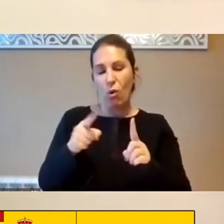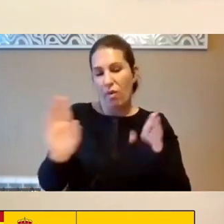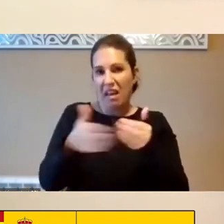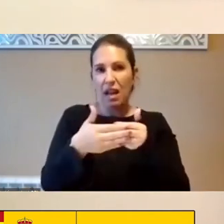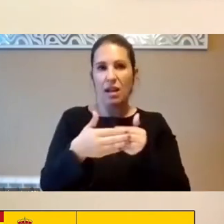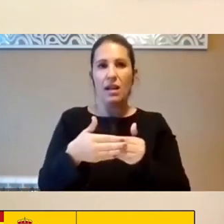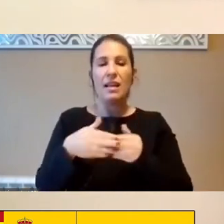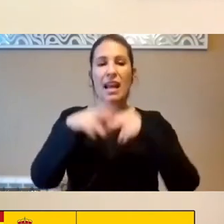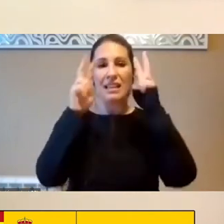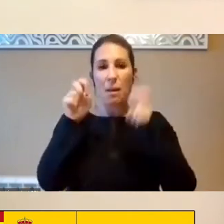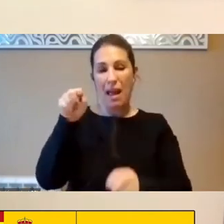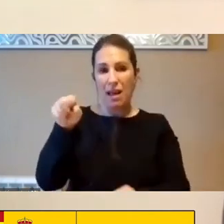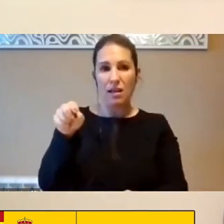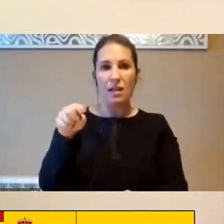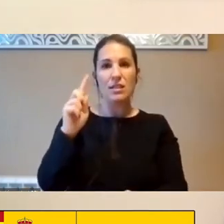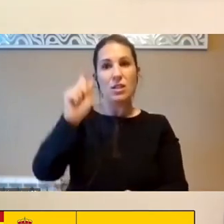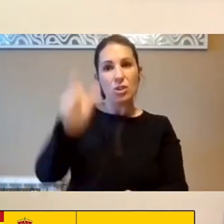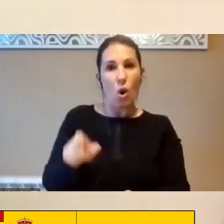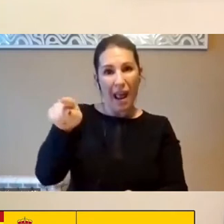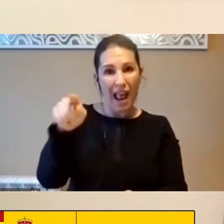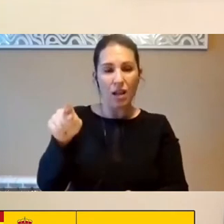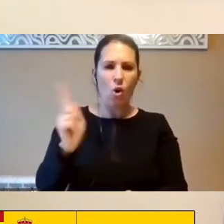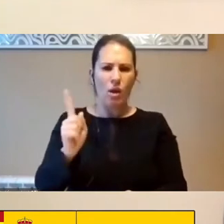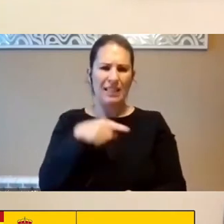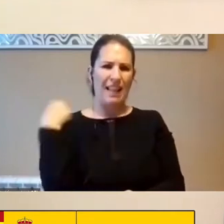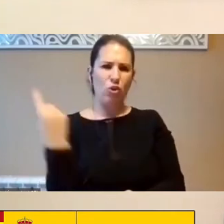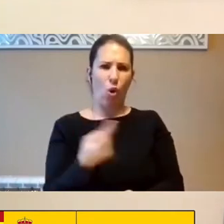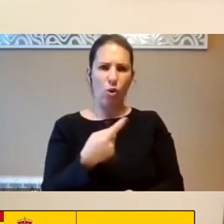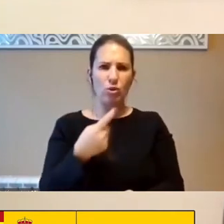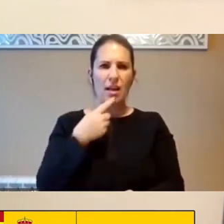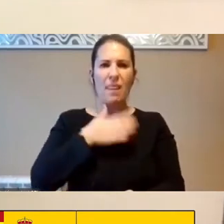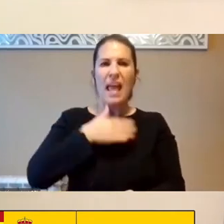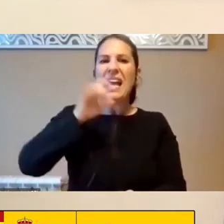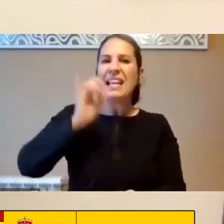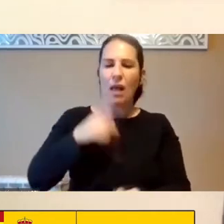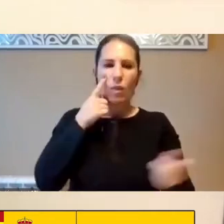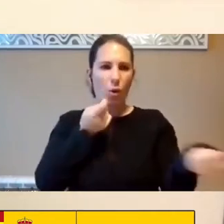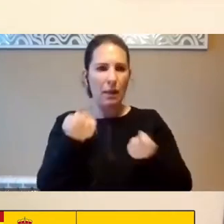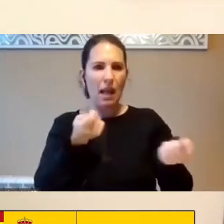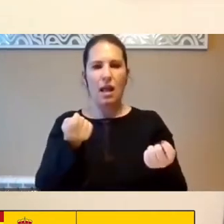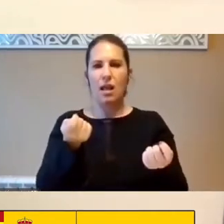Caso De Assange No Sobre Él Sobre Todos Nosotros Y Sobre Quien Domina Quien Controla Y Quien